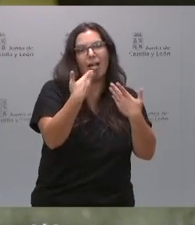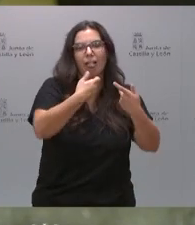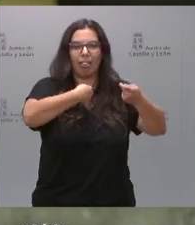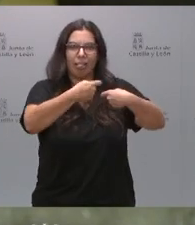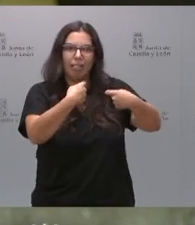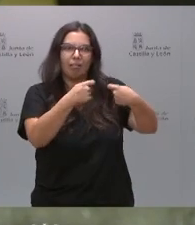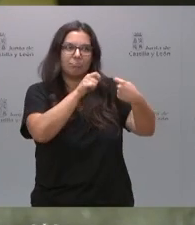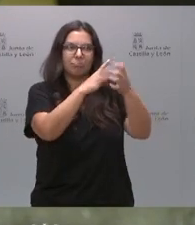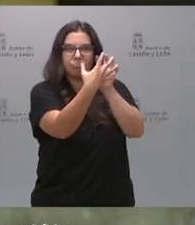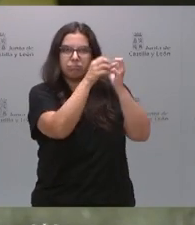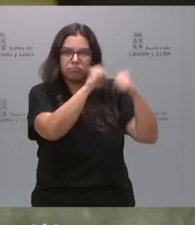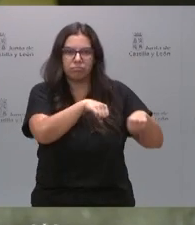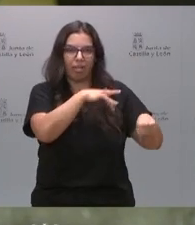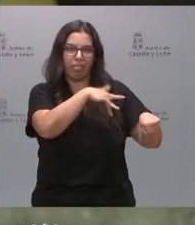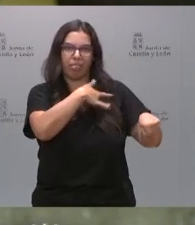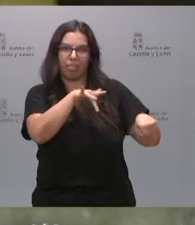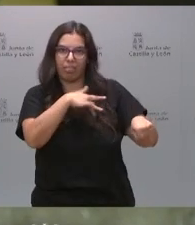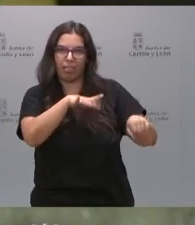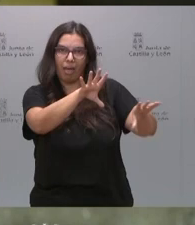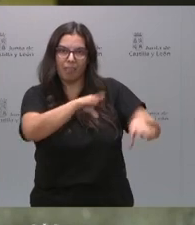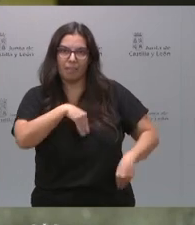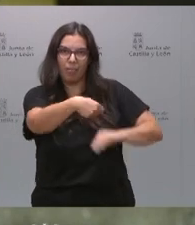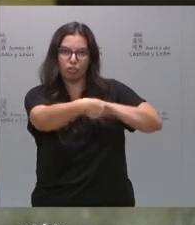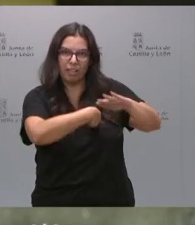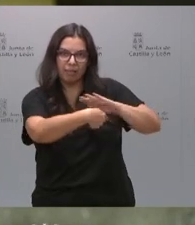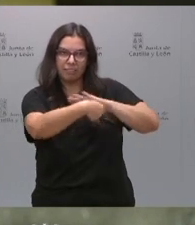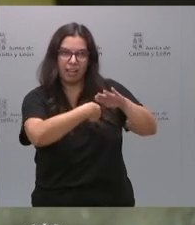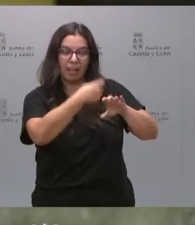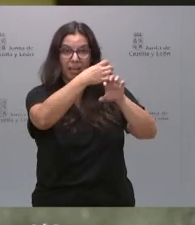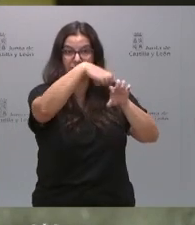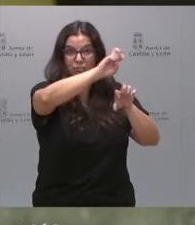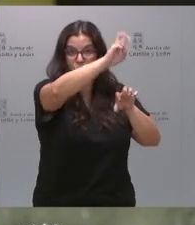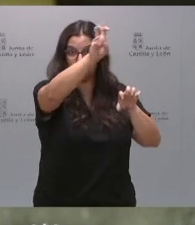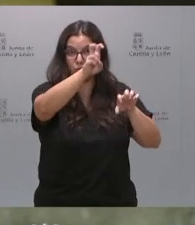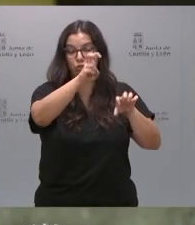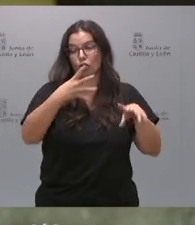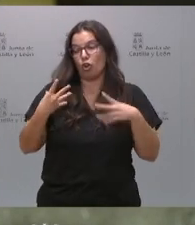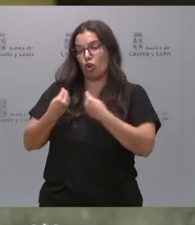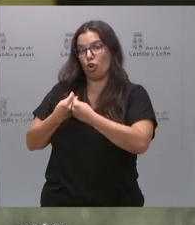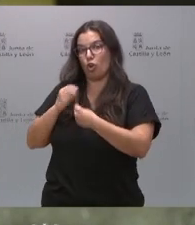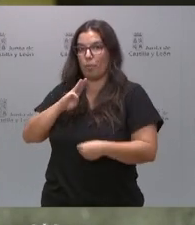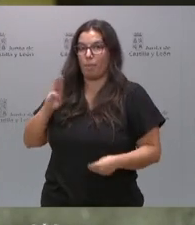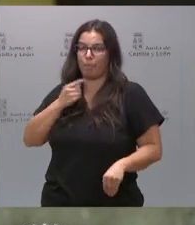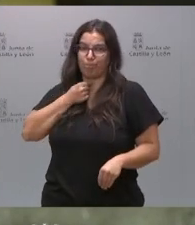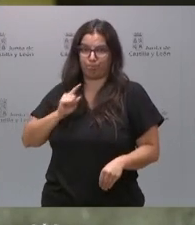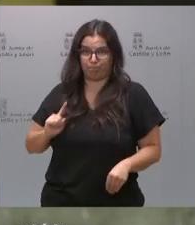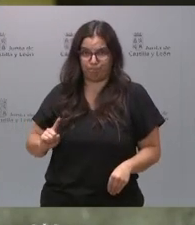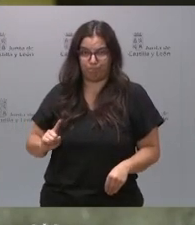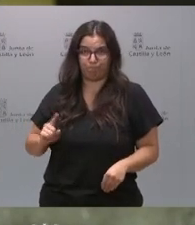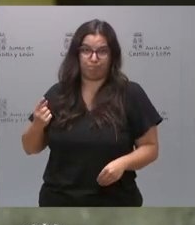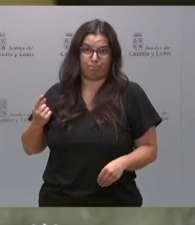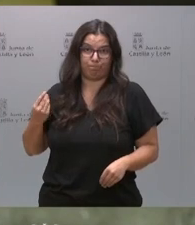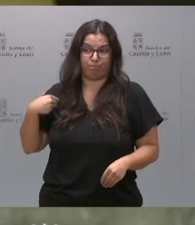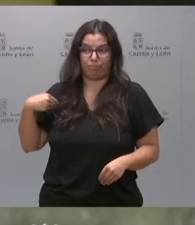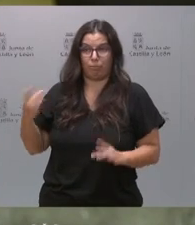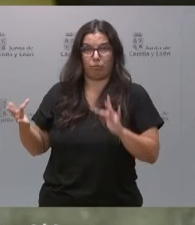el pacto de sesión y aceptando chantajes con los separatistas, que con el poder